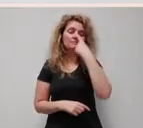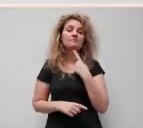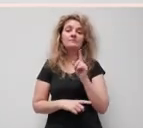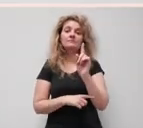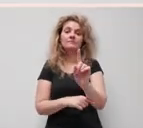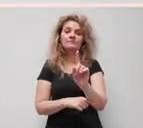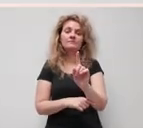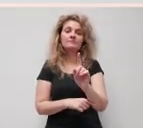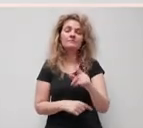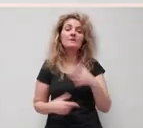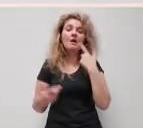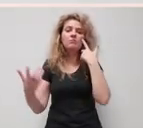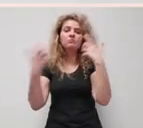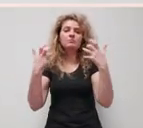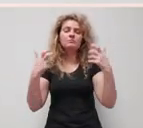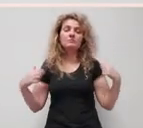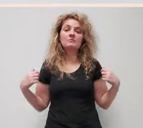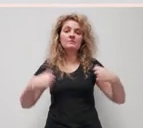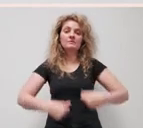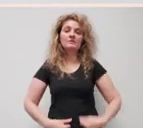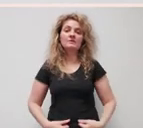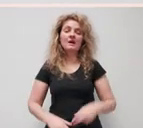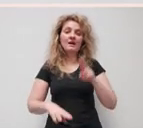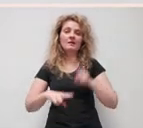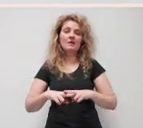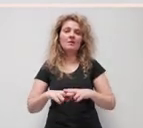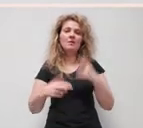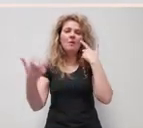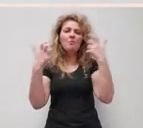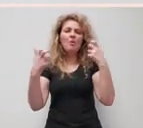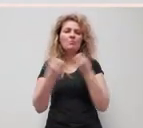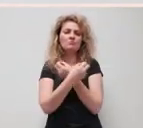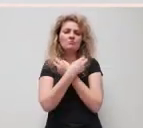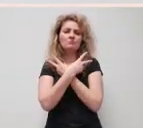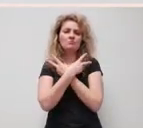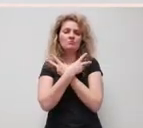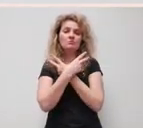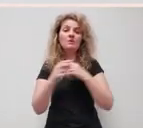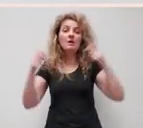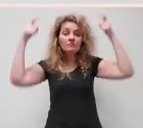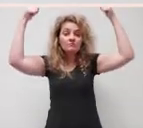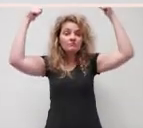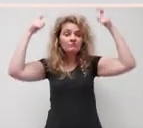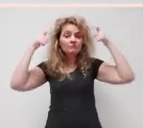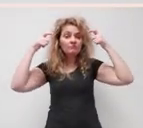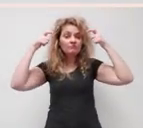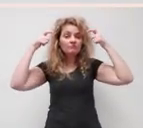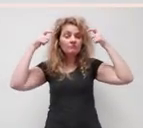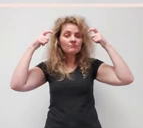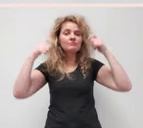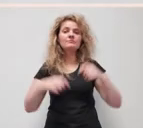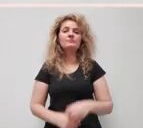destacando a gravata e cubre a súa cabeza cun sombreiro. O derradeiro paso nesta evolución